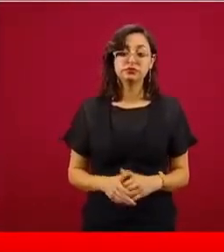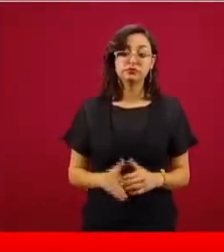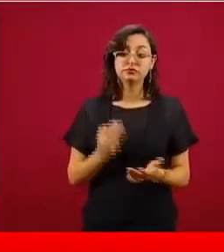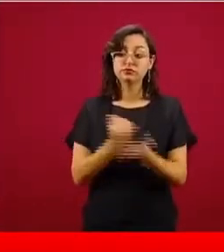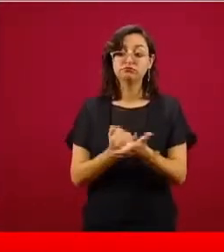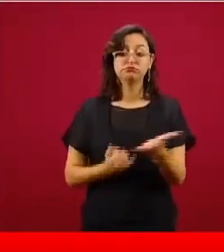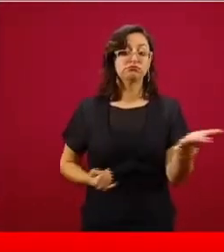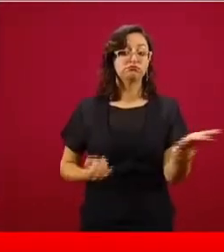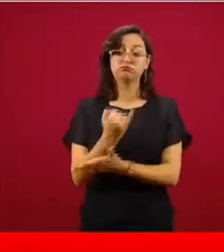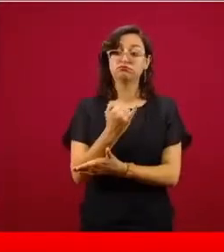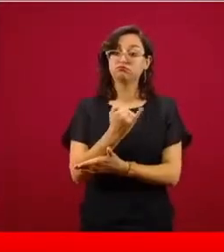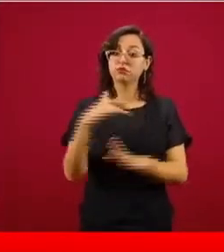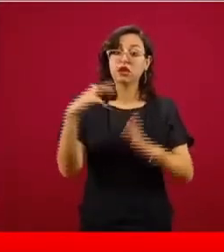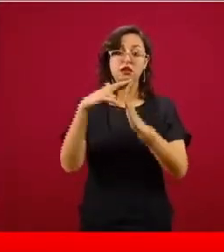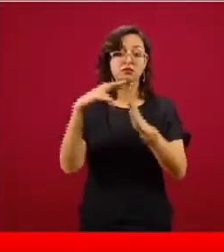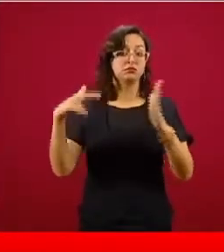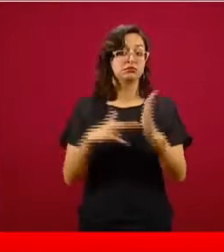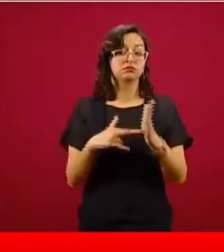como regla.